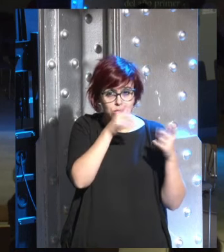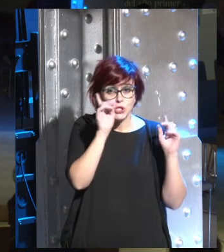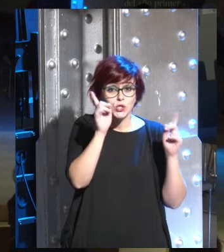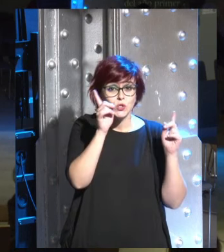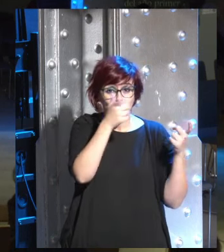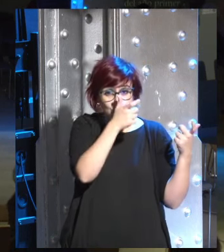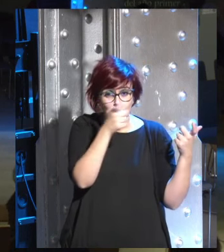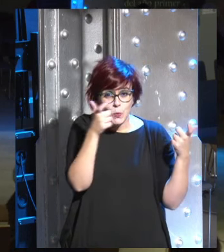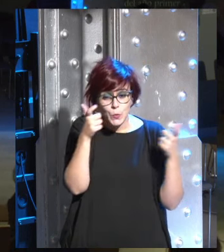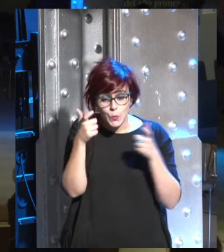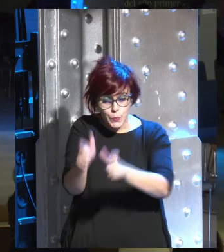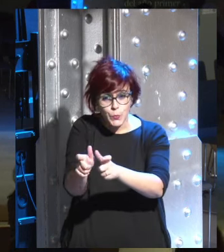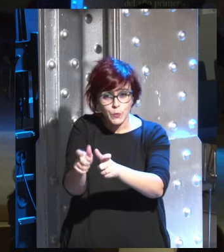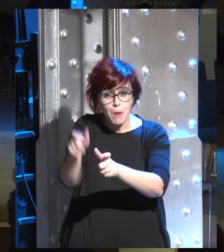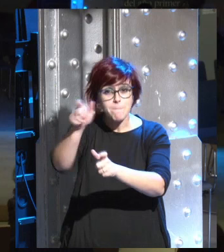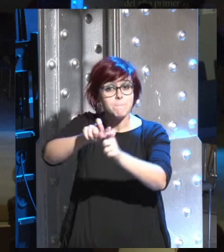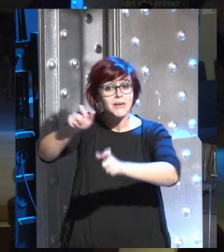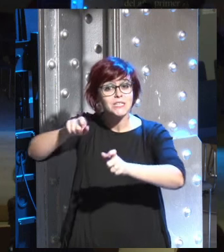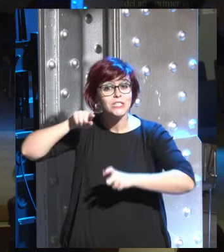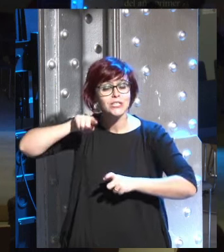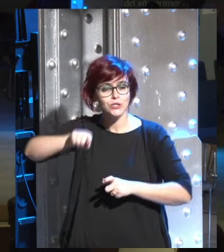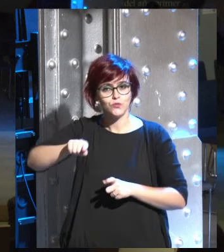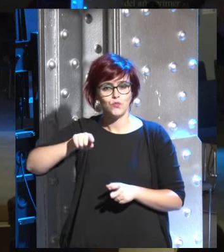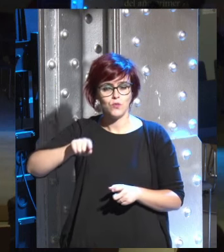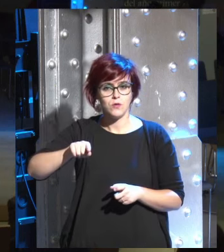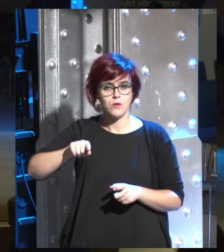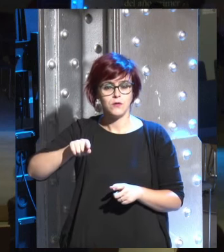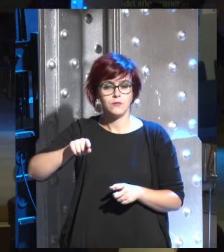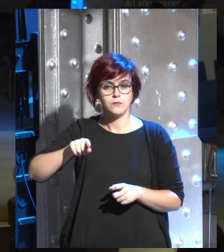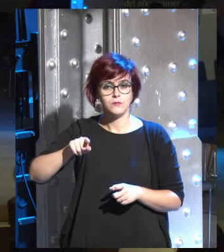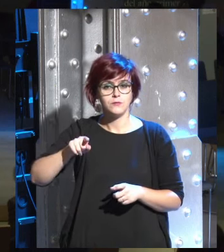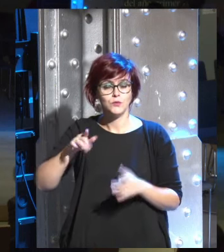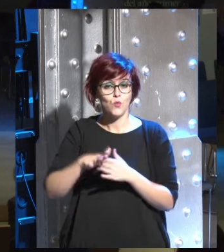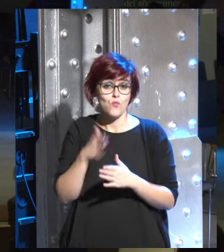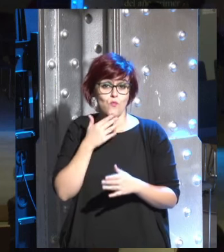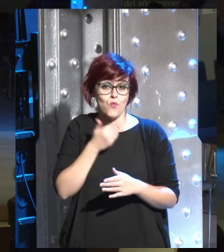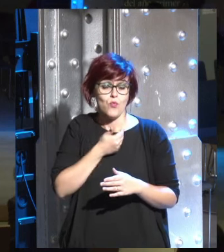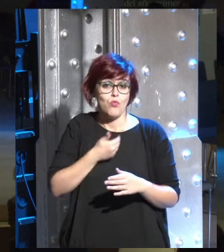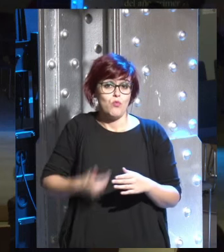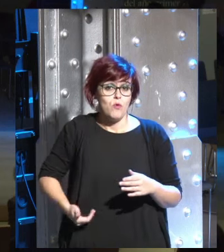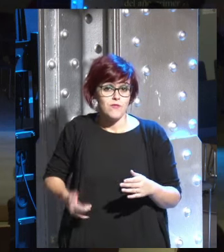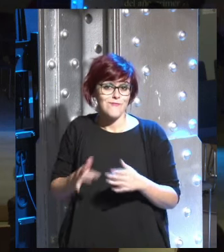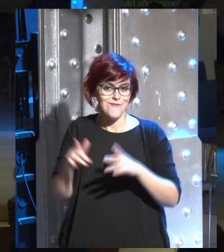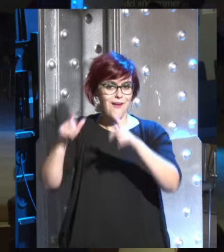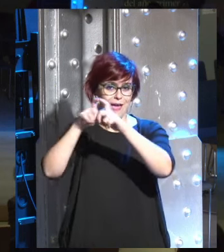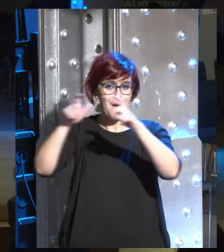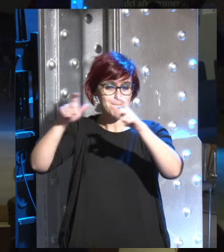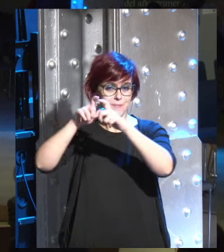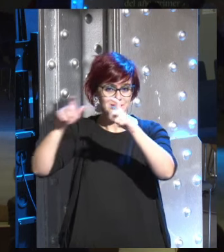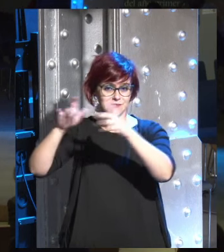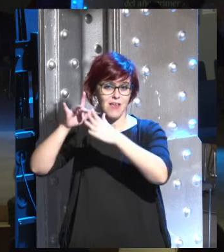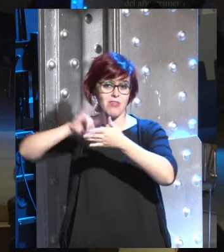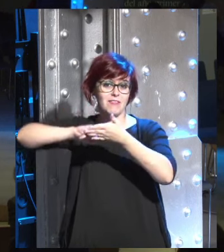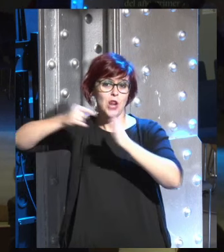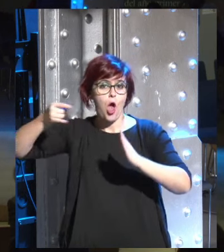un número muy reducido de personas que serán los propietarios de las corporaciones de los